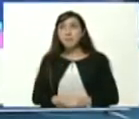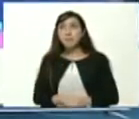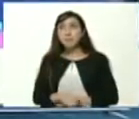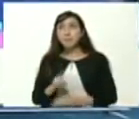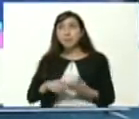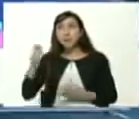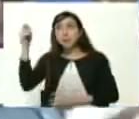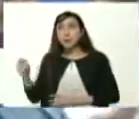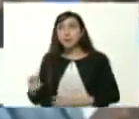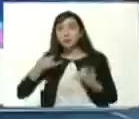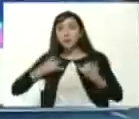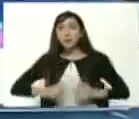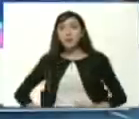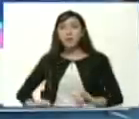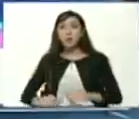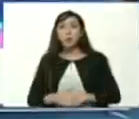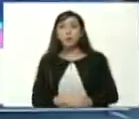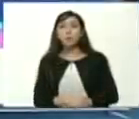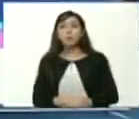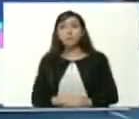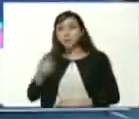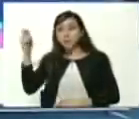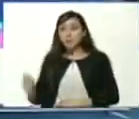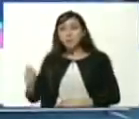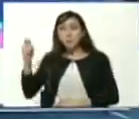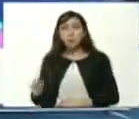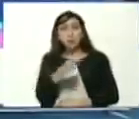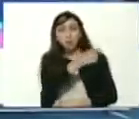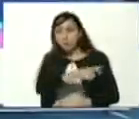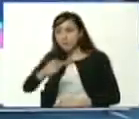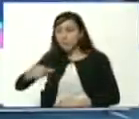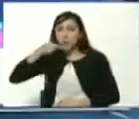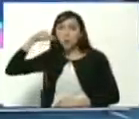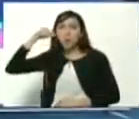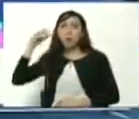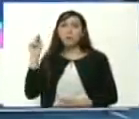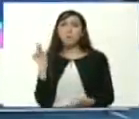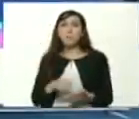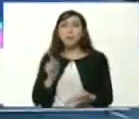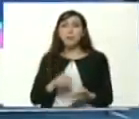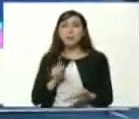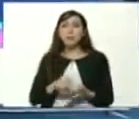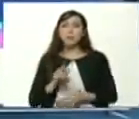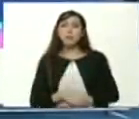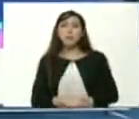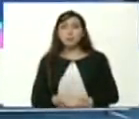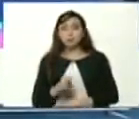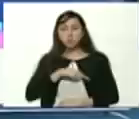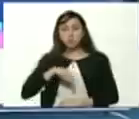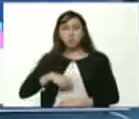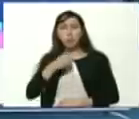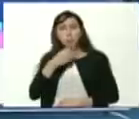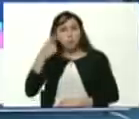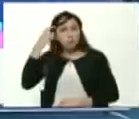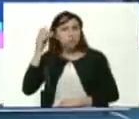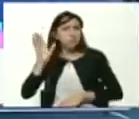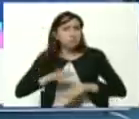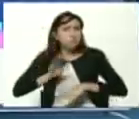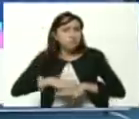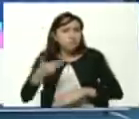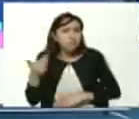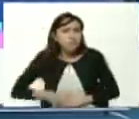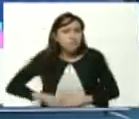Maduro Guerra diputados y diputadas presentes bueno, estamos... un buen día, fíjense, porque es muy